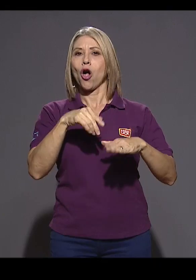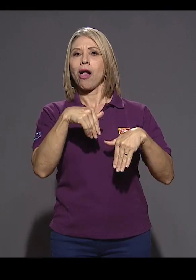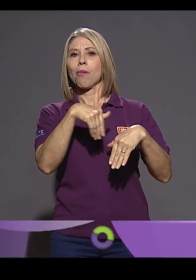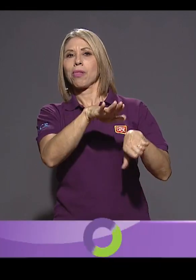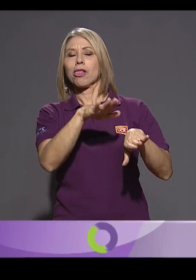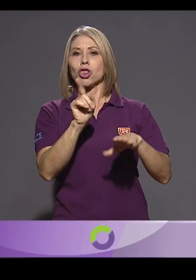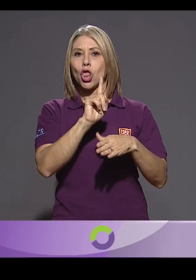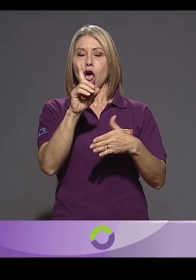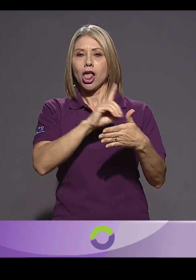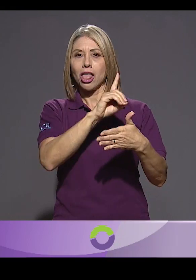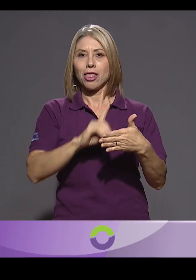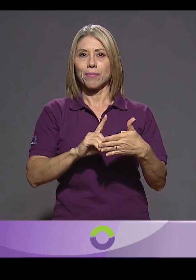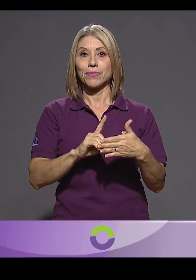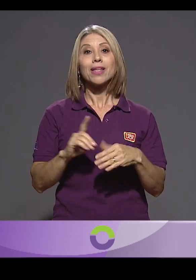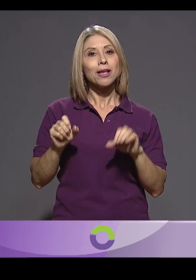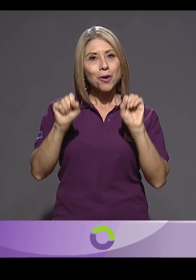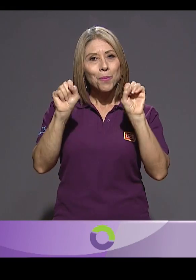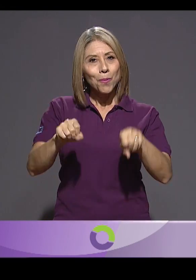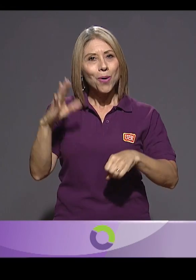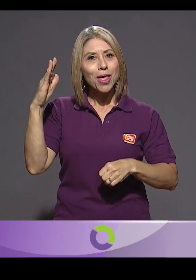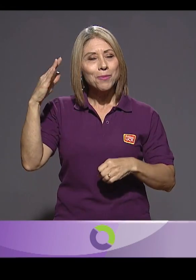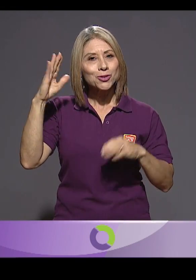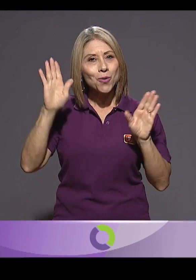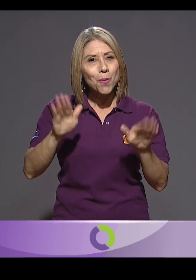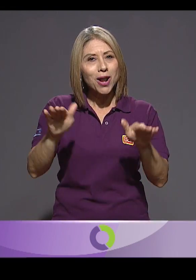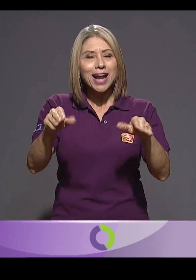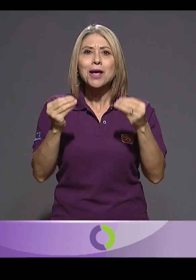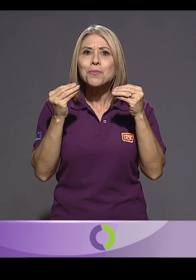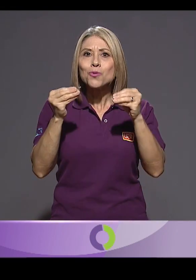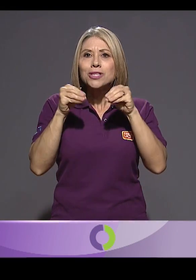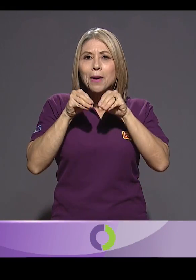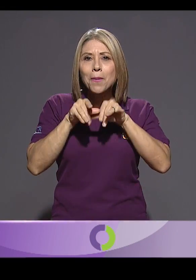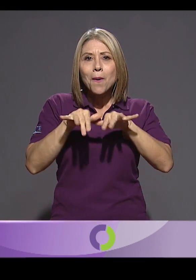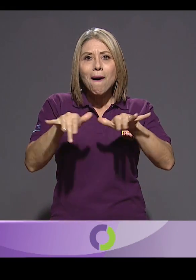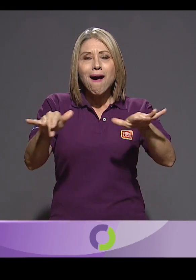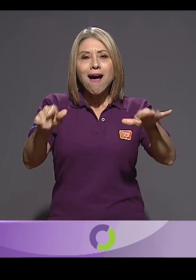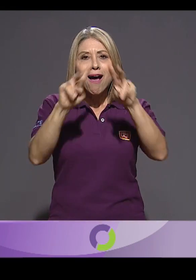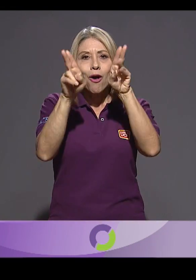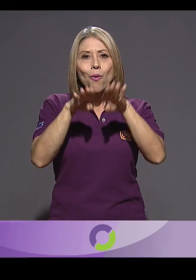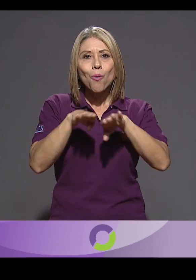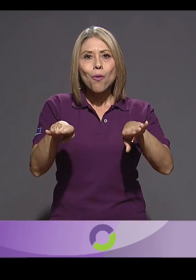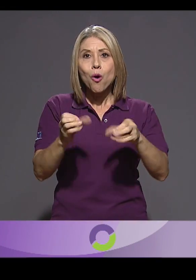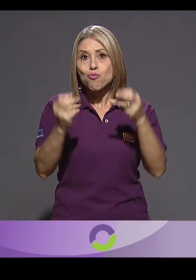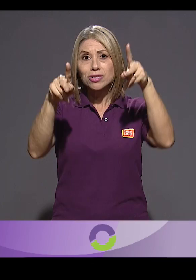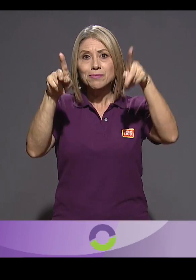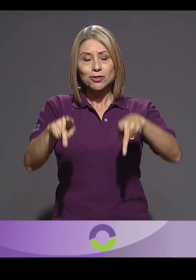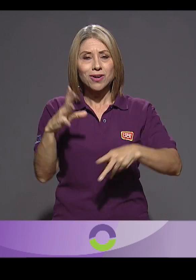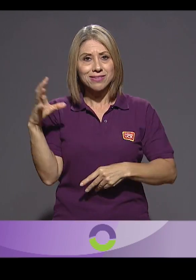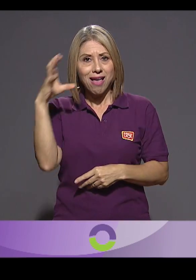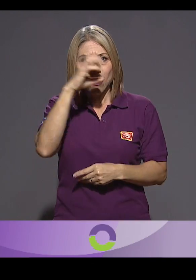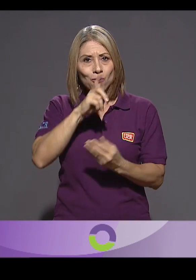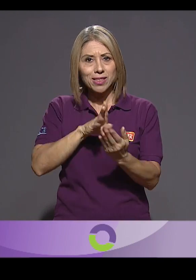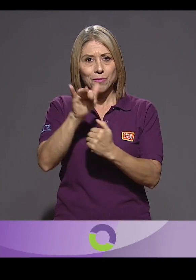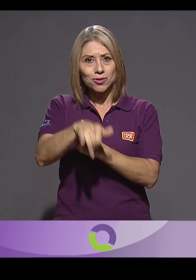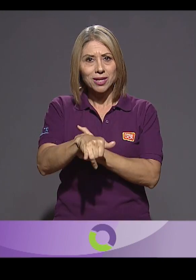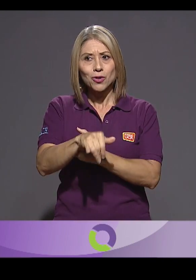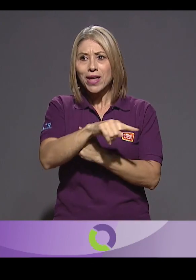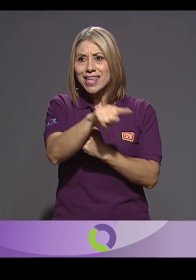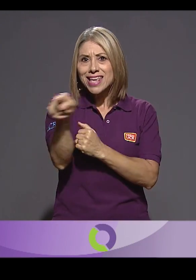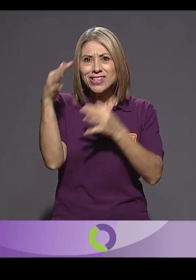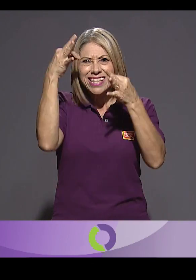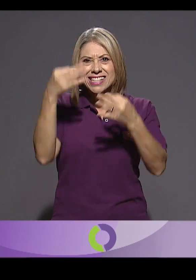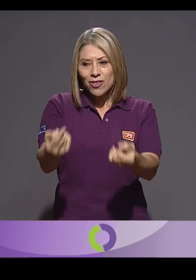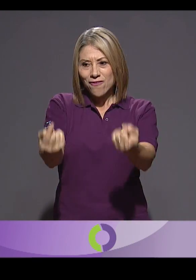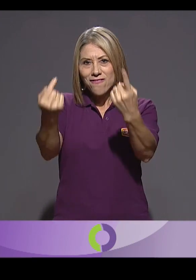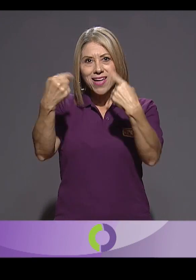Radio Vilar tiene mucha presencia en redes sociales y a partir de eso ha llegado a muchísimas personas que se han dado cuenta del proyecto y han decidido venir incluso a